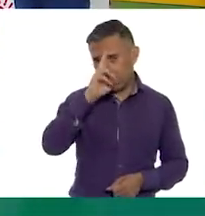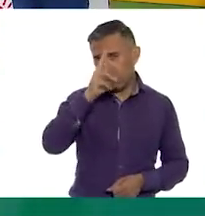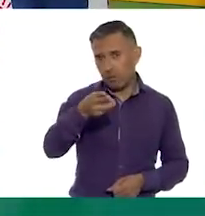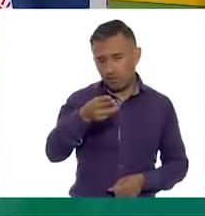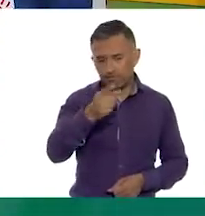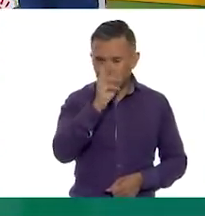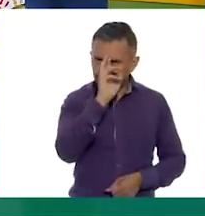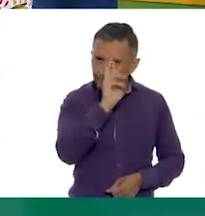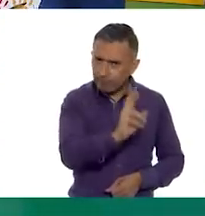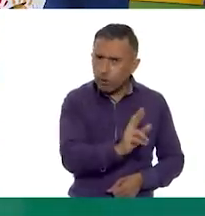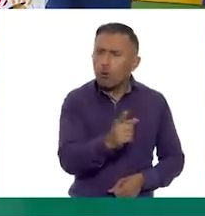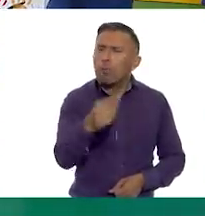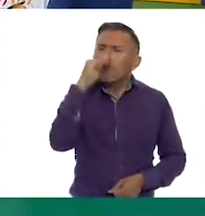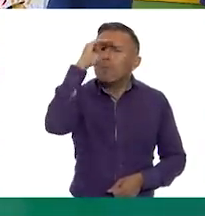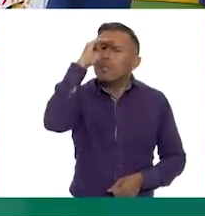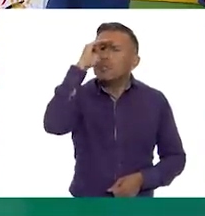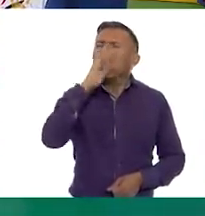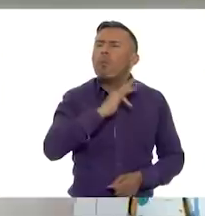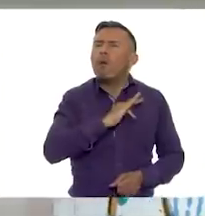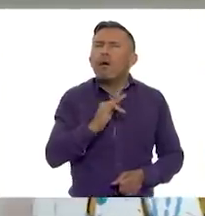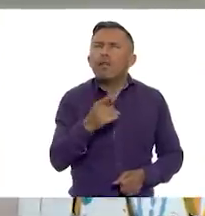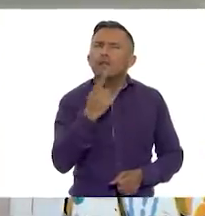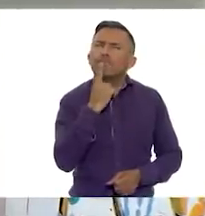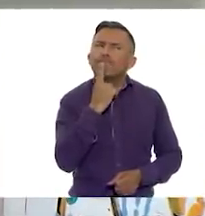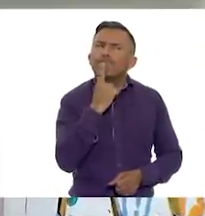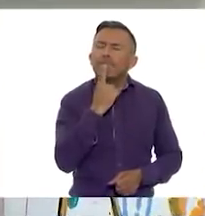injusta? A ver...